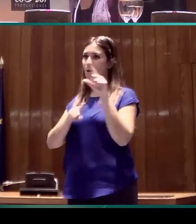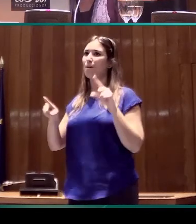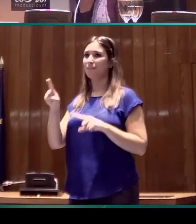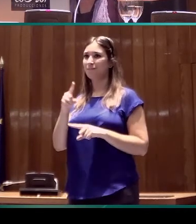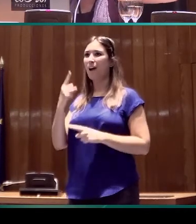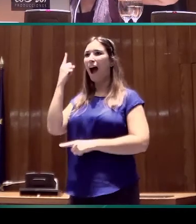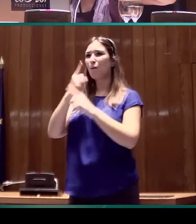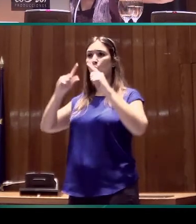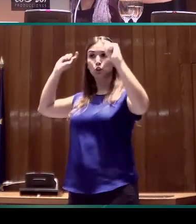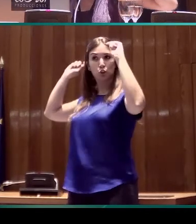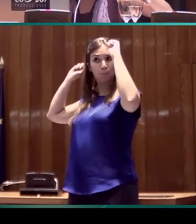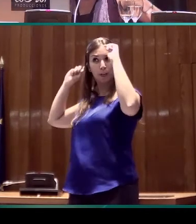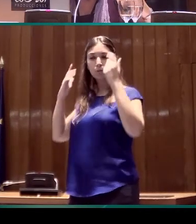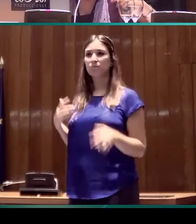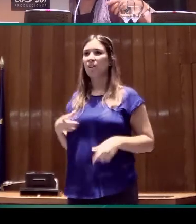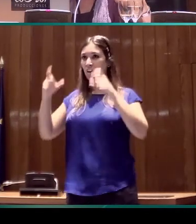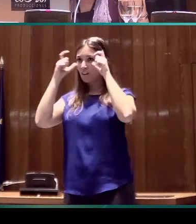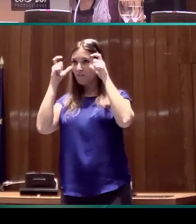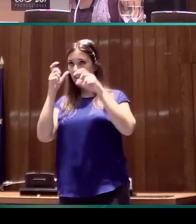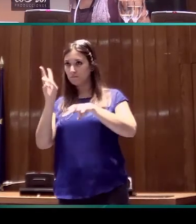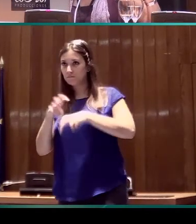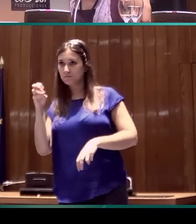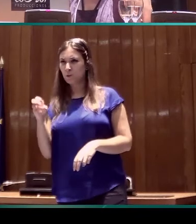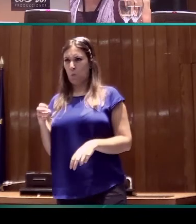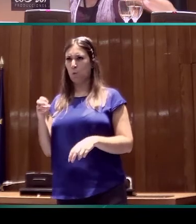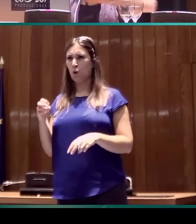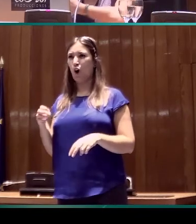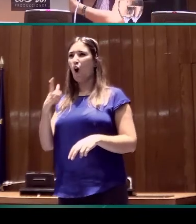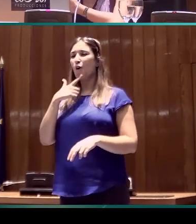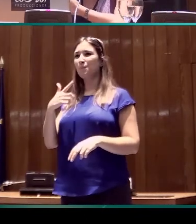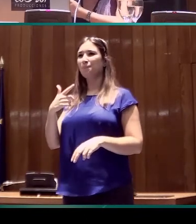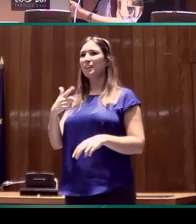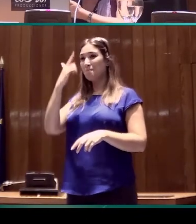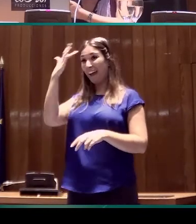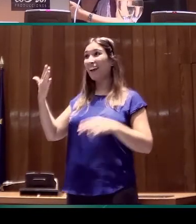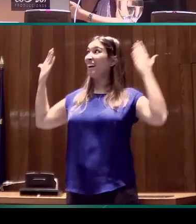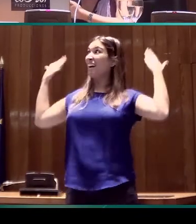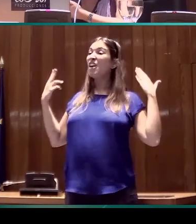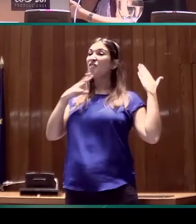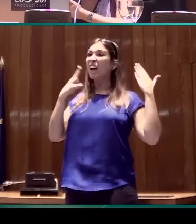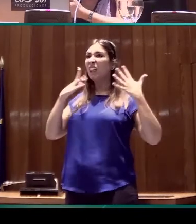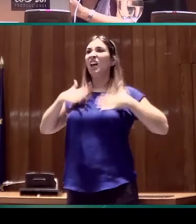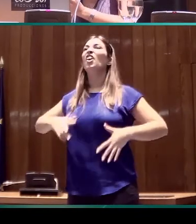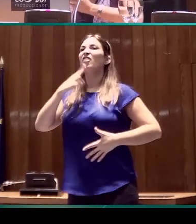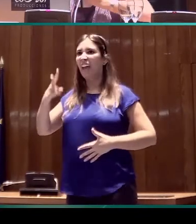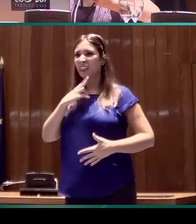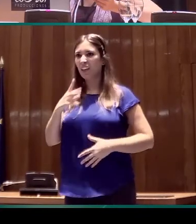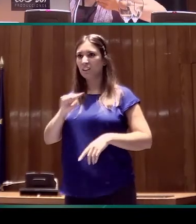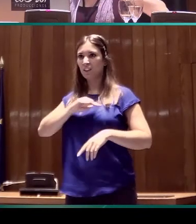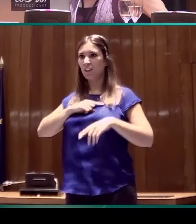presentaba con sombrero, con gafas oscuras, con una camiseta del mismo color que el croma. Entonces,